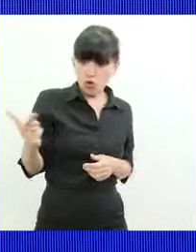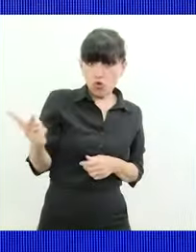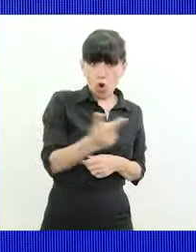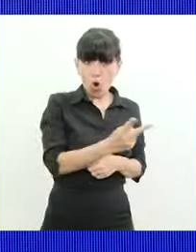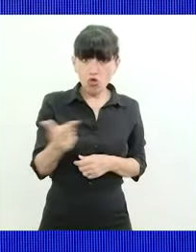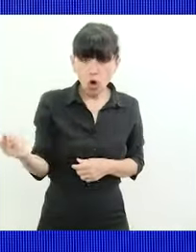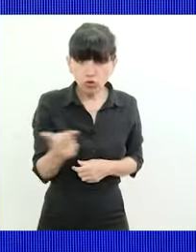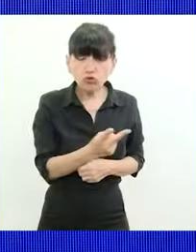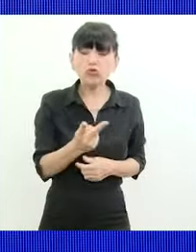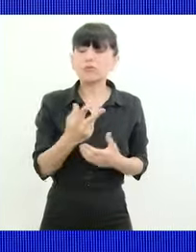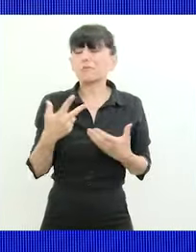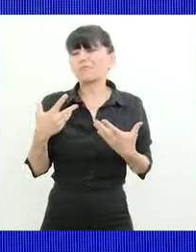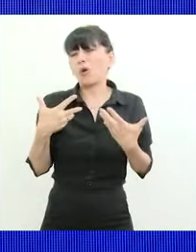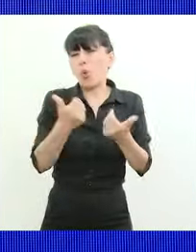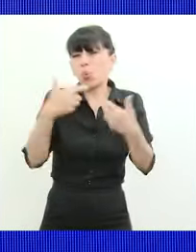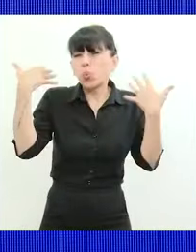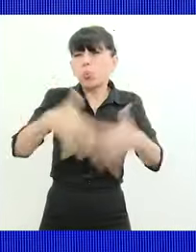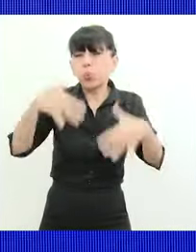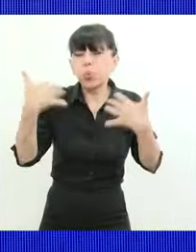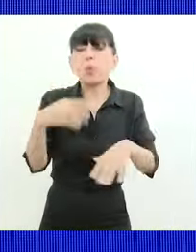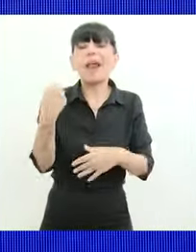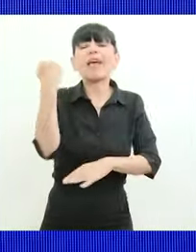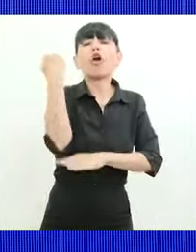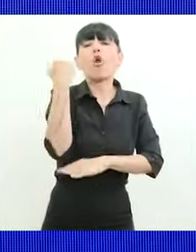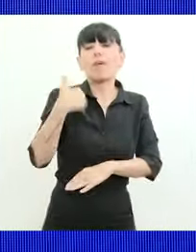definitivo de matriz económica de la Argentina mire